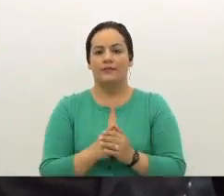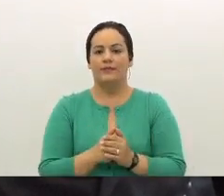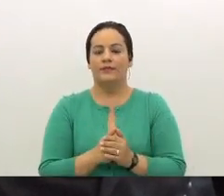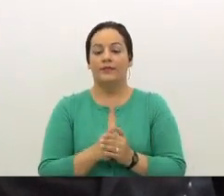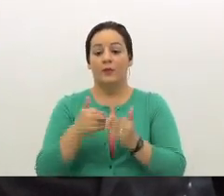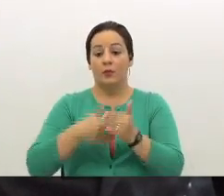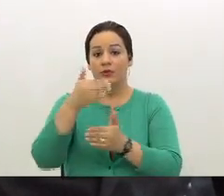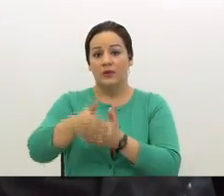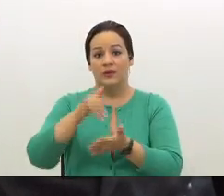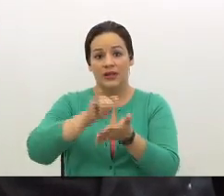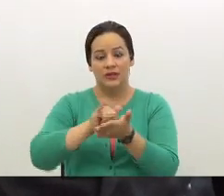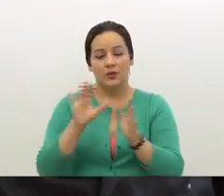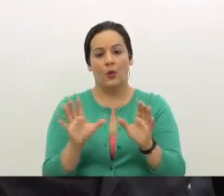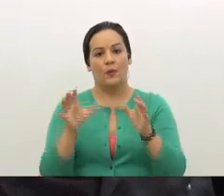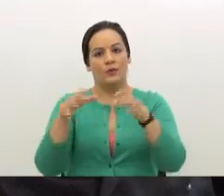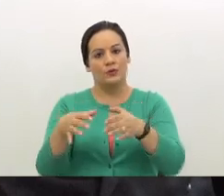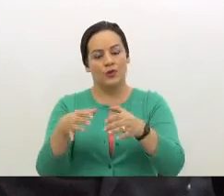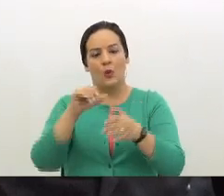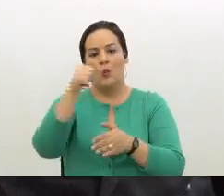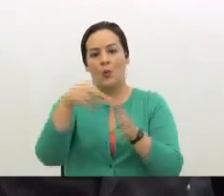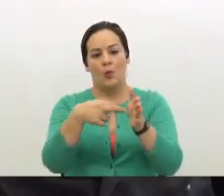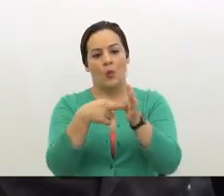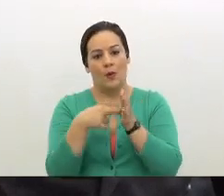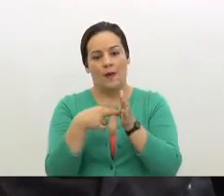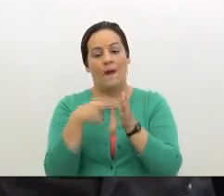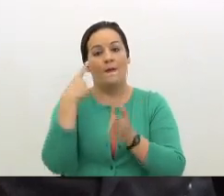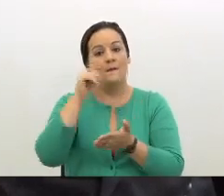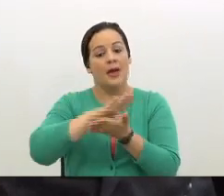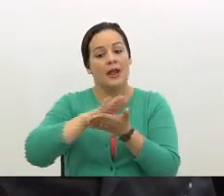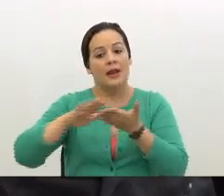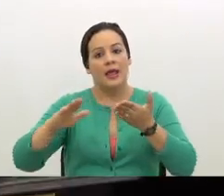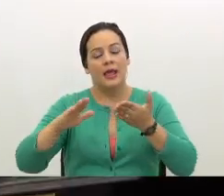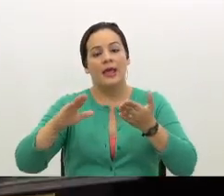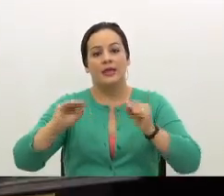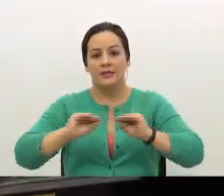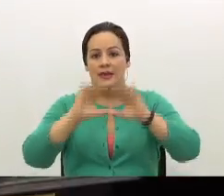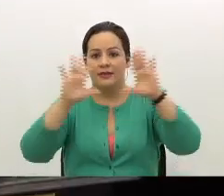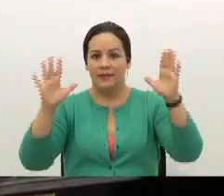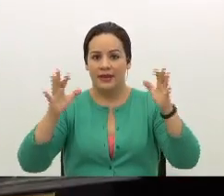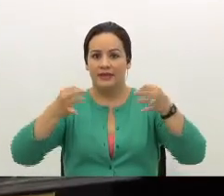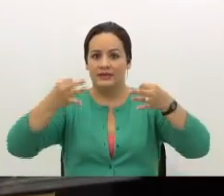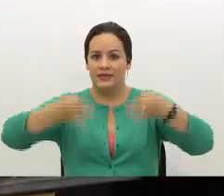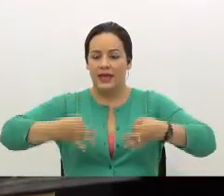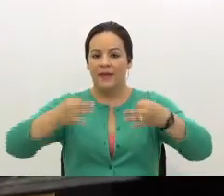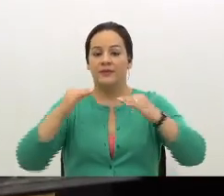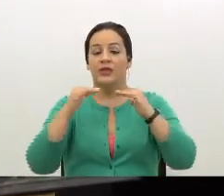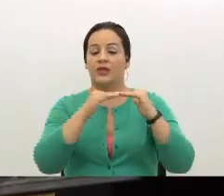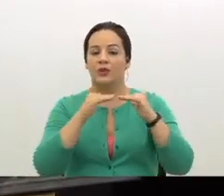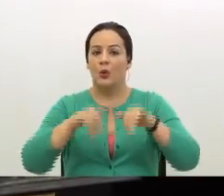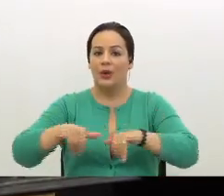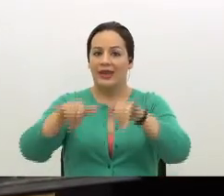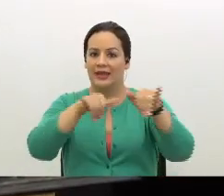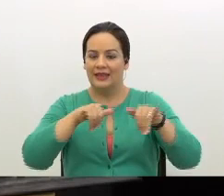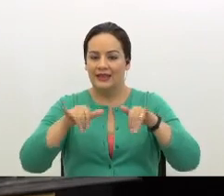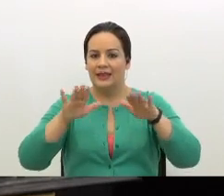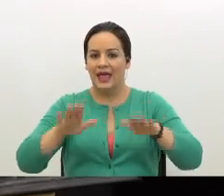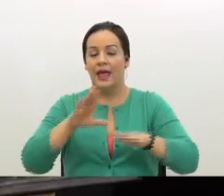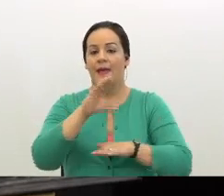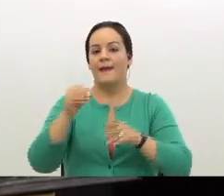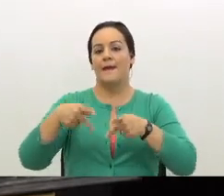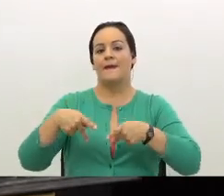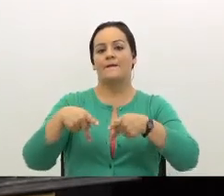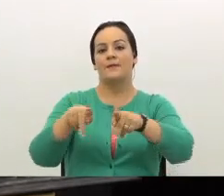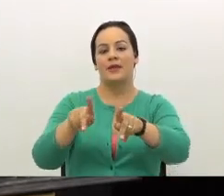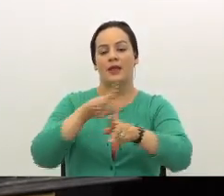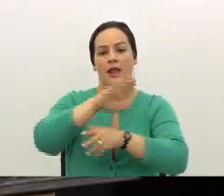Comisión ha insertado otros requisitos en aras de la transparencia y de la idoneidad. En aras de la transparencia y de la idoneidad y de permitirle